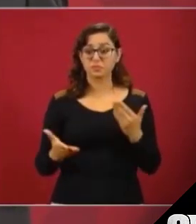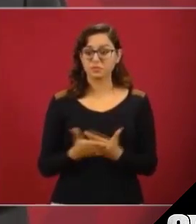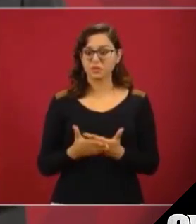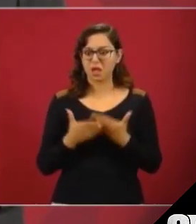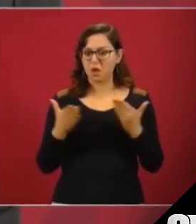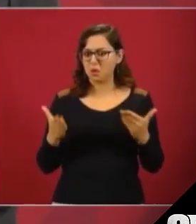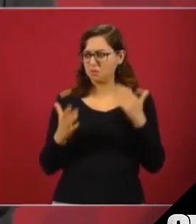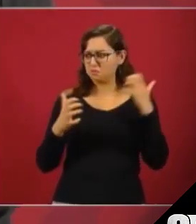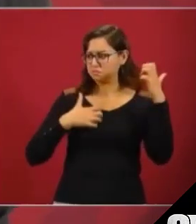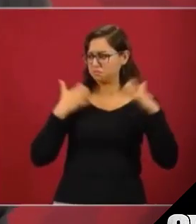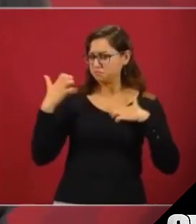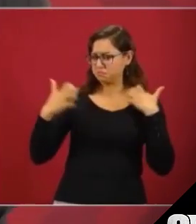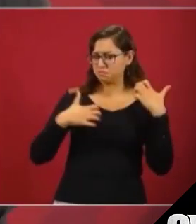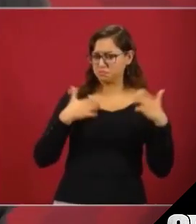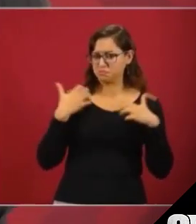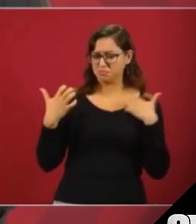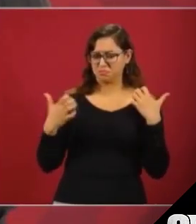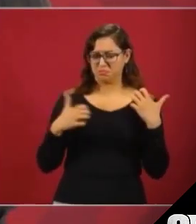ofendidos.